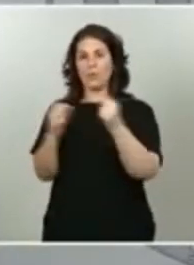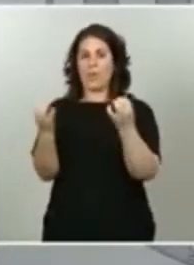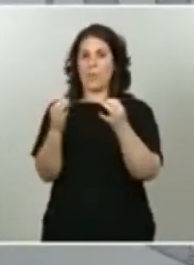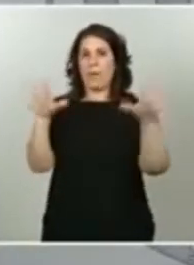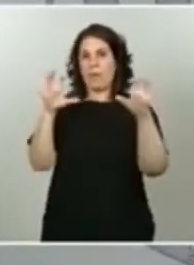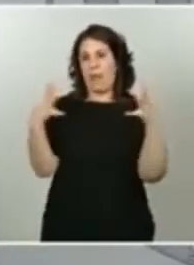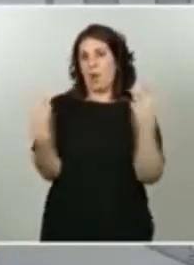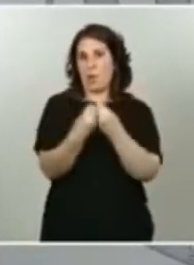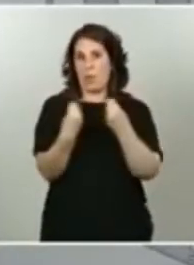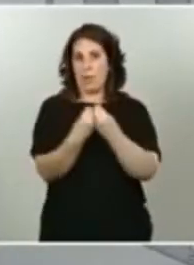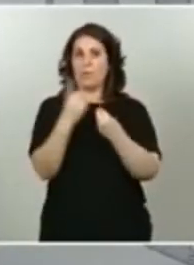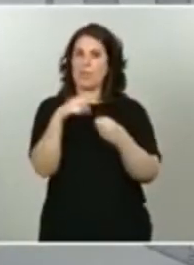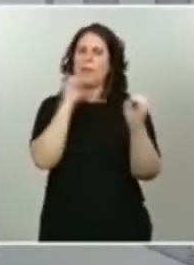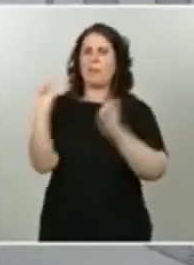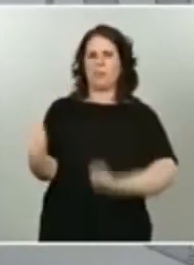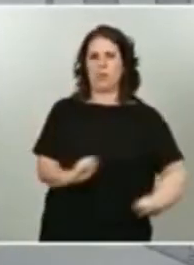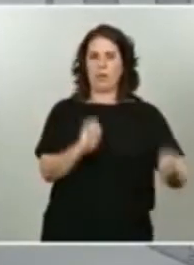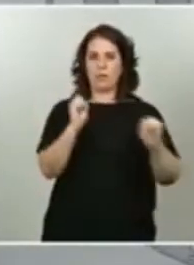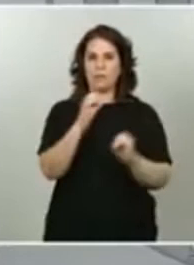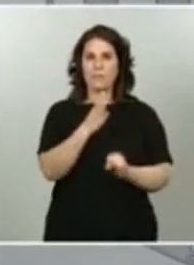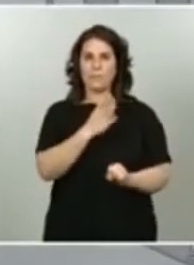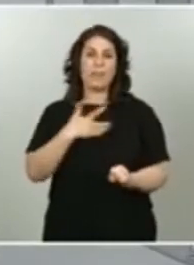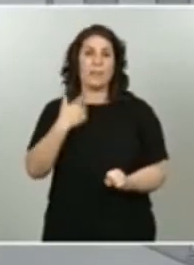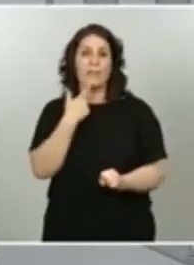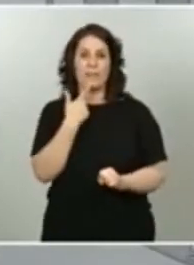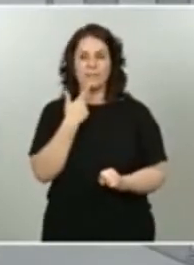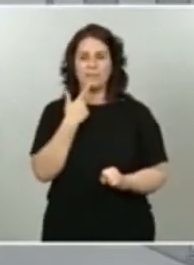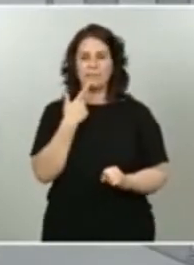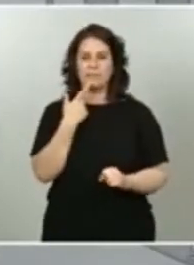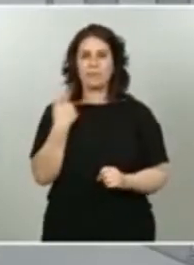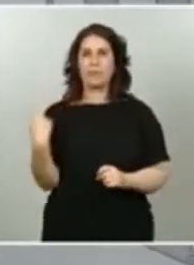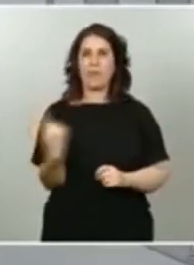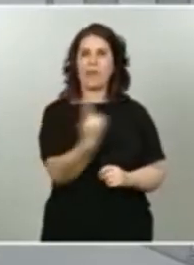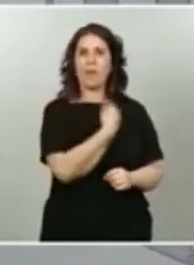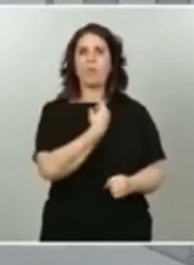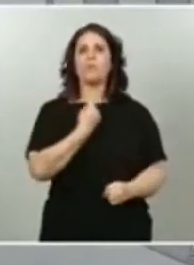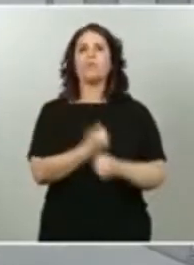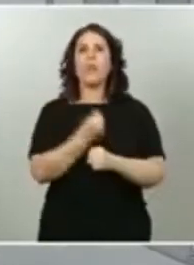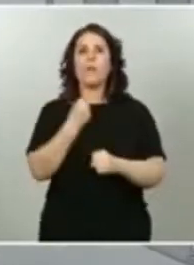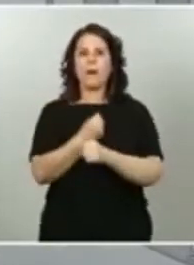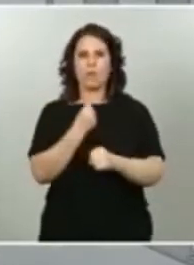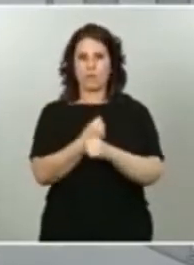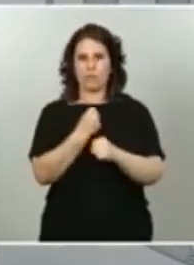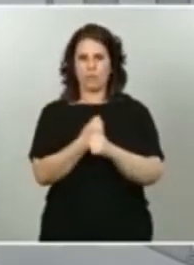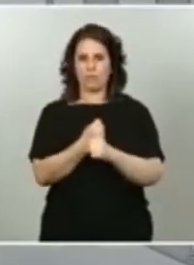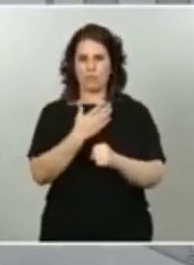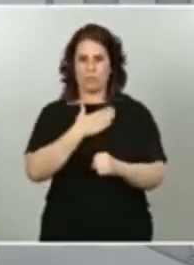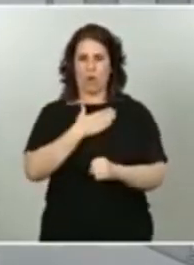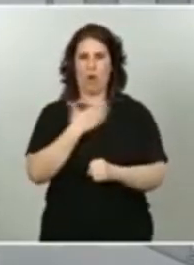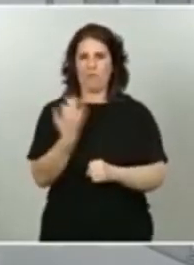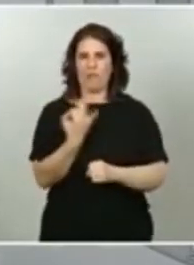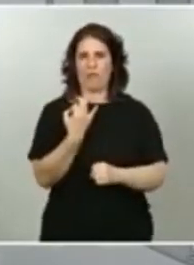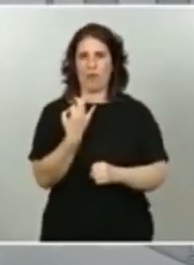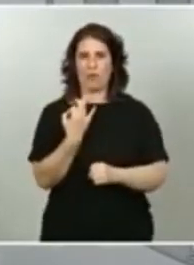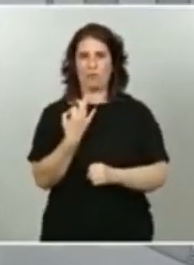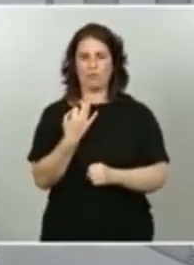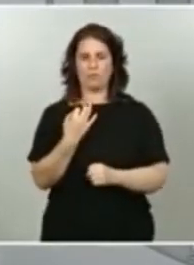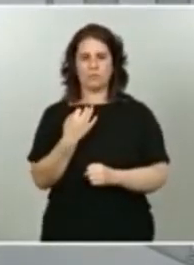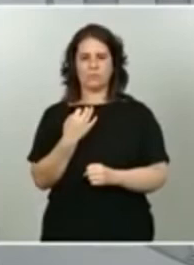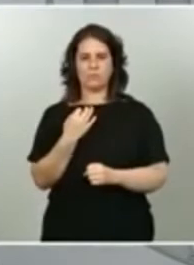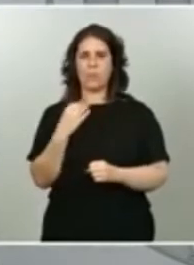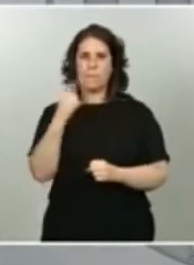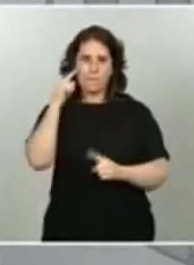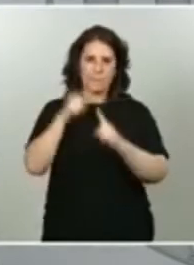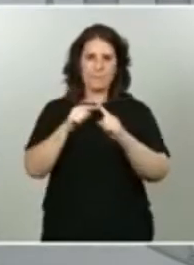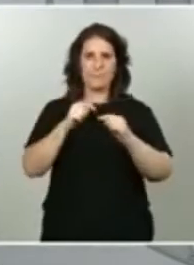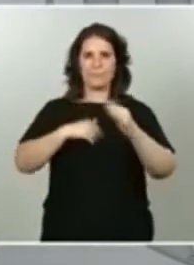significa que todos y cada uno tenemos una tarea en la que somos insustituibles, una tarea de reconstrucción colectiva que nos